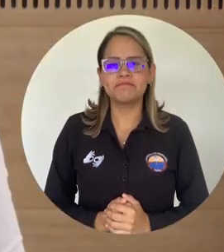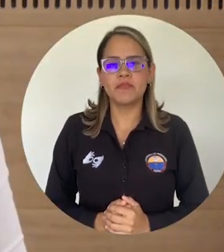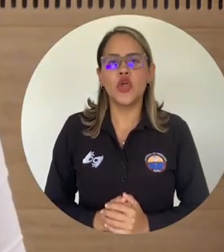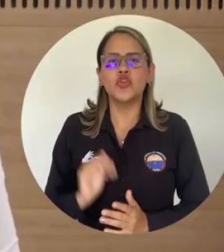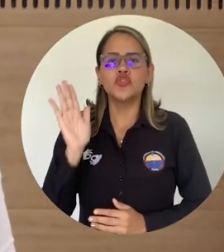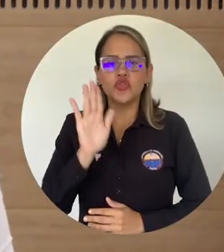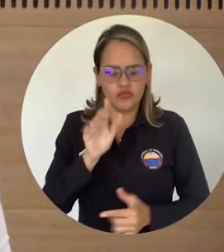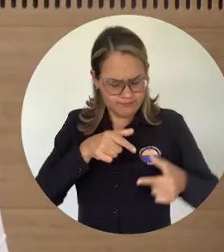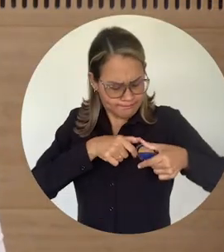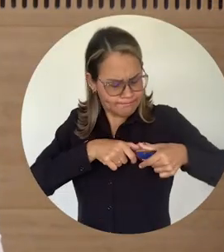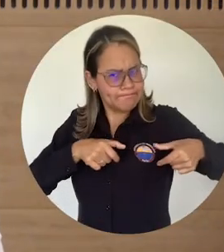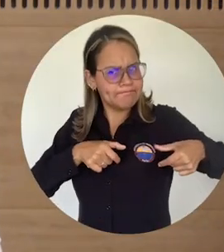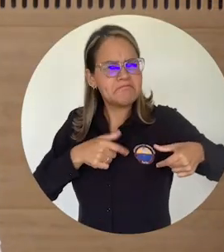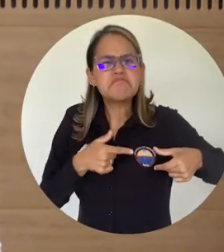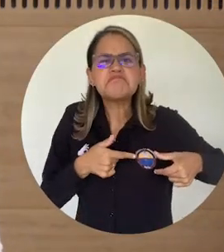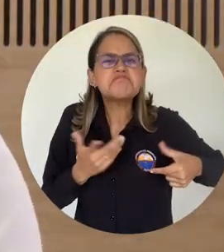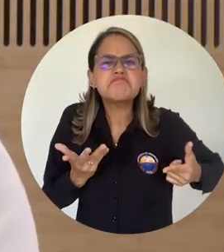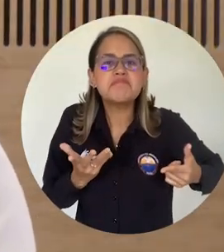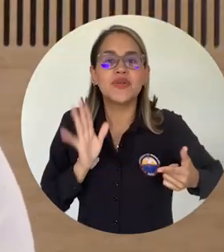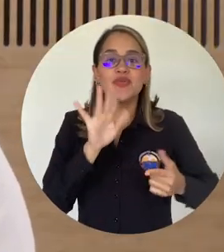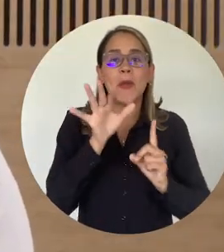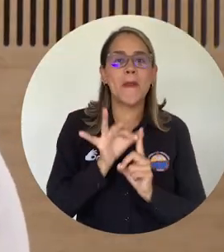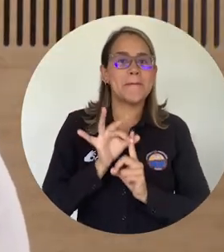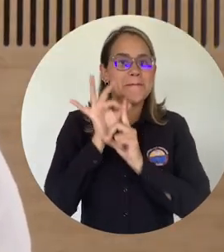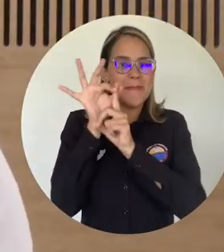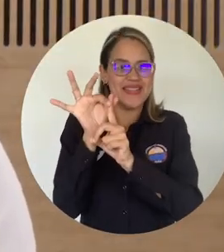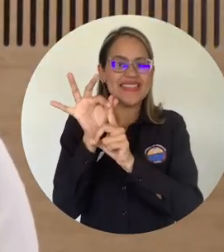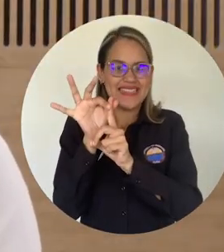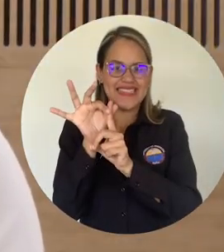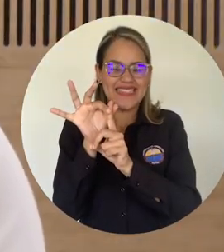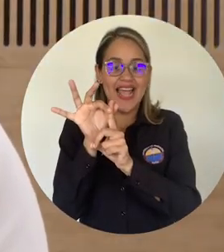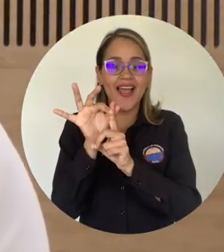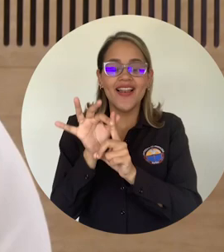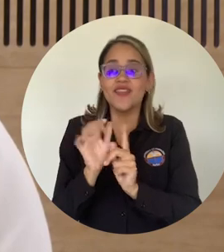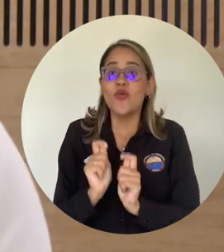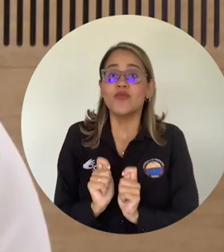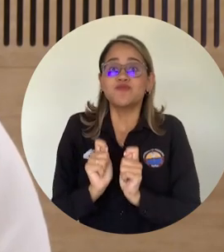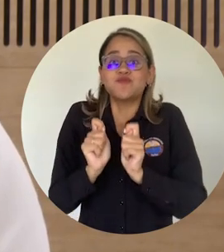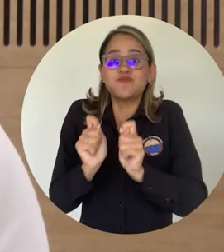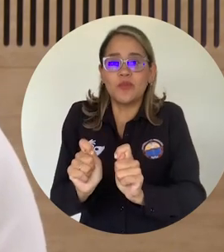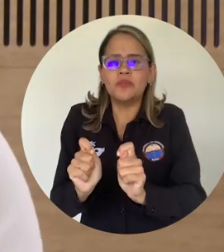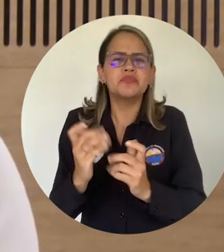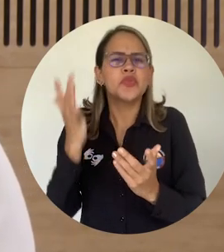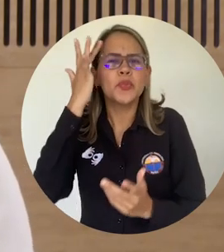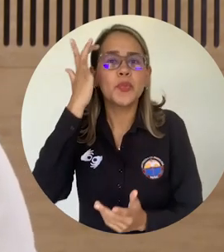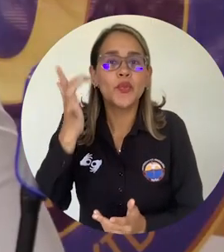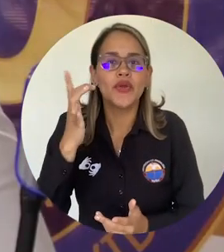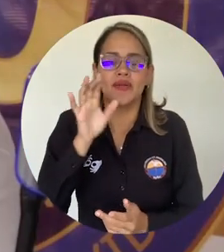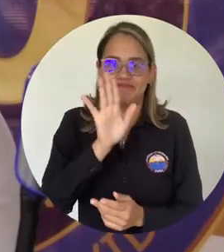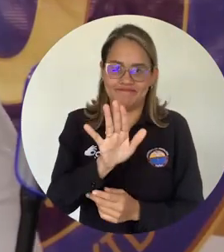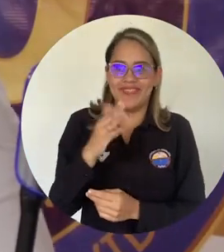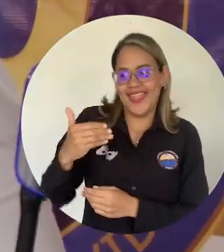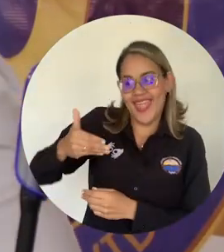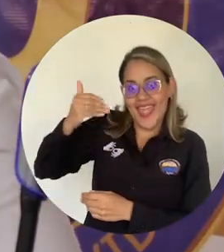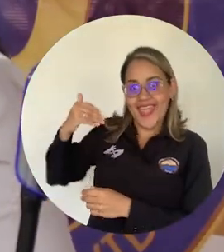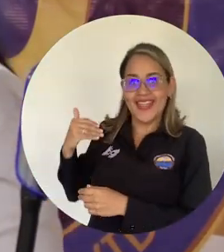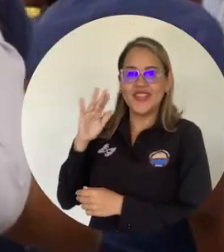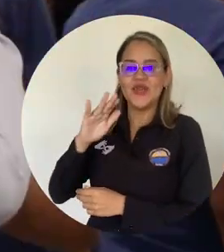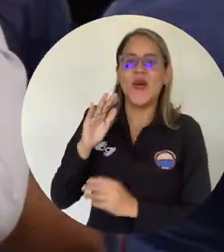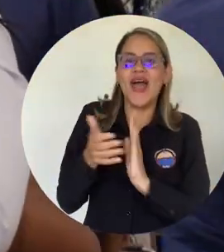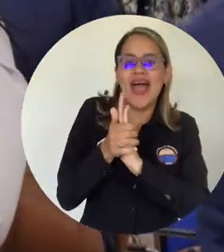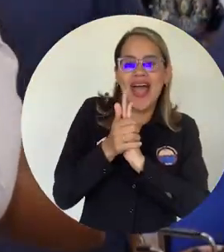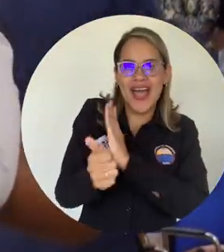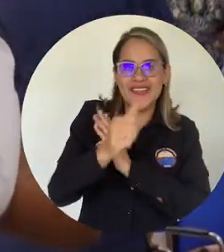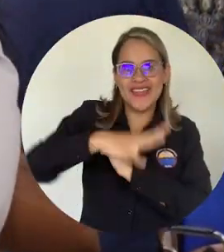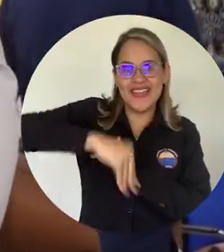La entrega de insignias tuvo, digamos, algo especial y es que los primeros estudiantes que ingresaron al programa a través de la